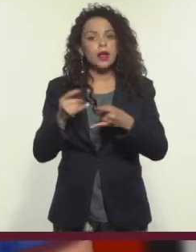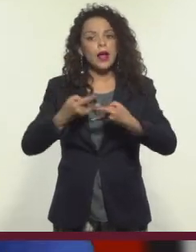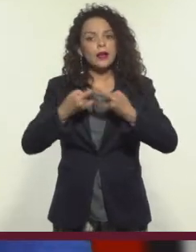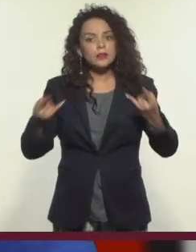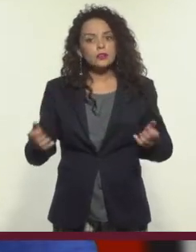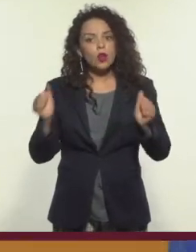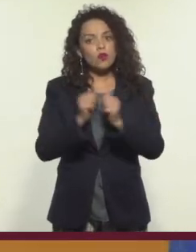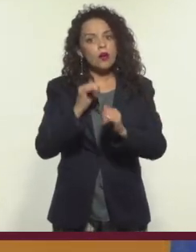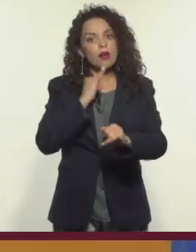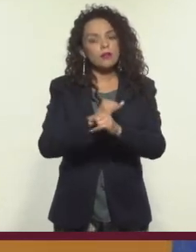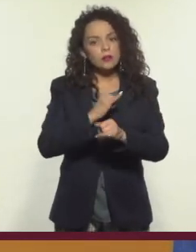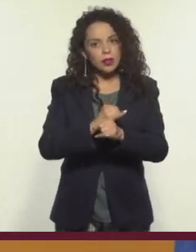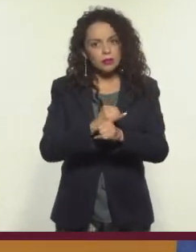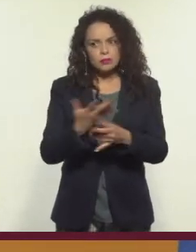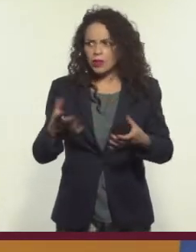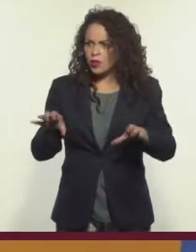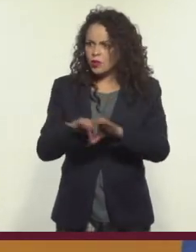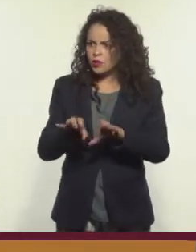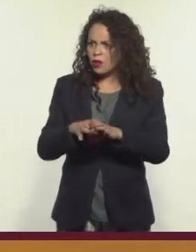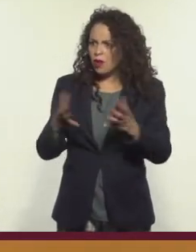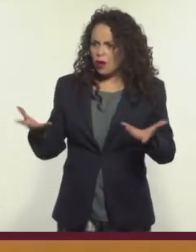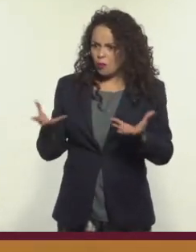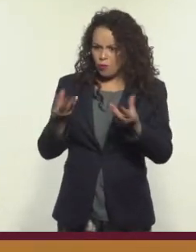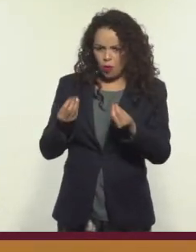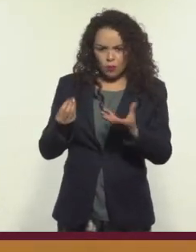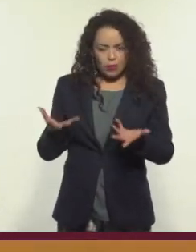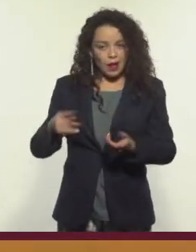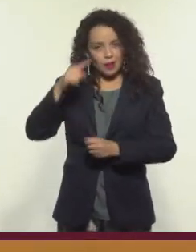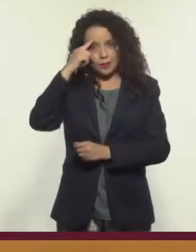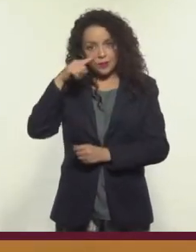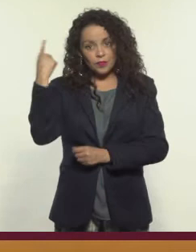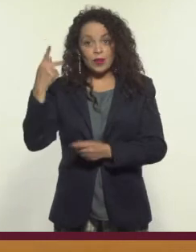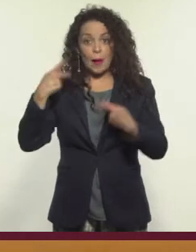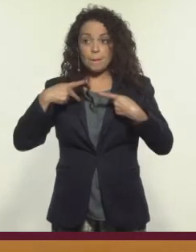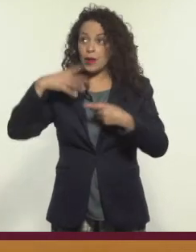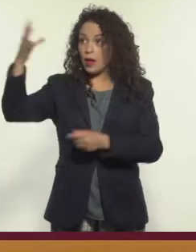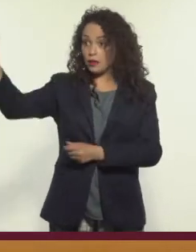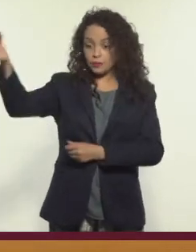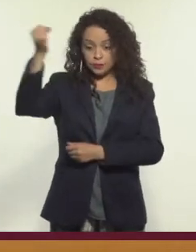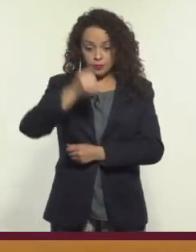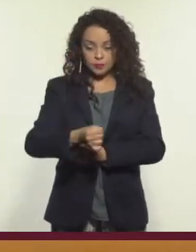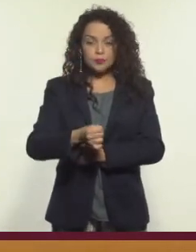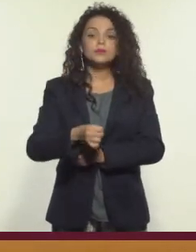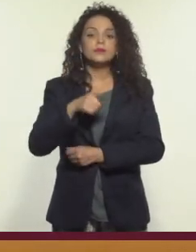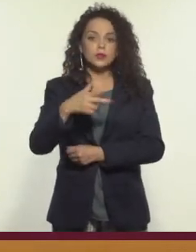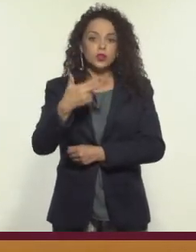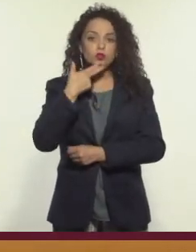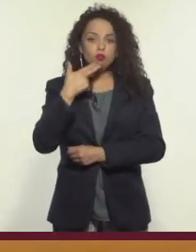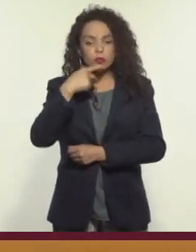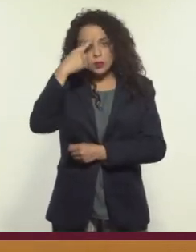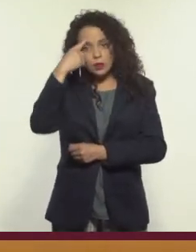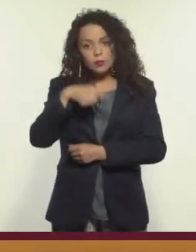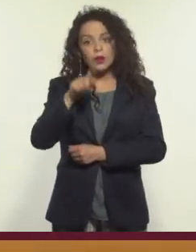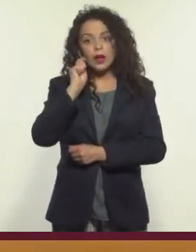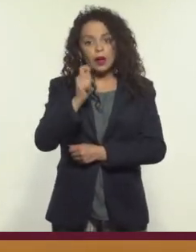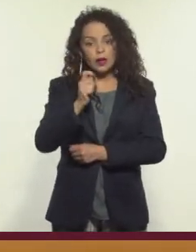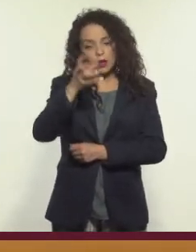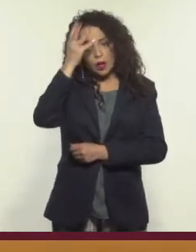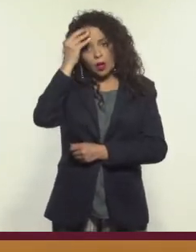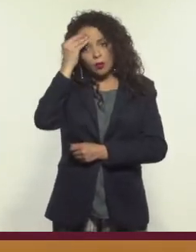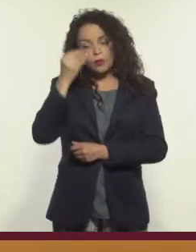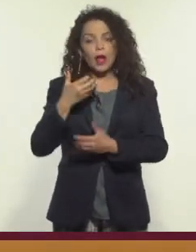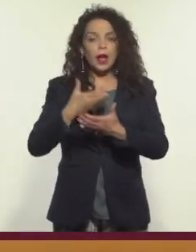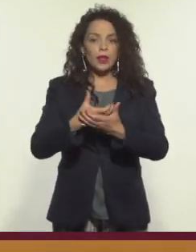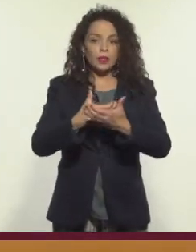digitales. ¿Cómo han logrado tanto? ¡Fácil! Las personas deportadas son capacitadas en el uso de sus celulares para